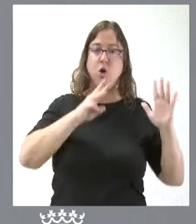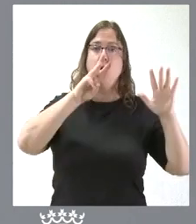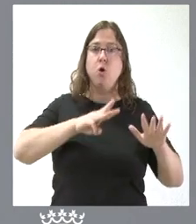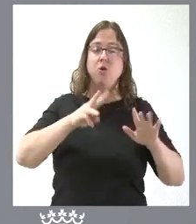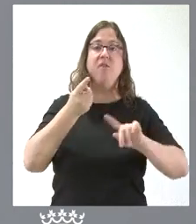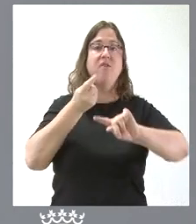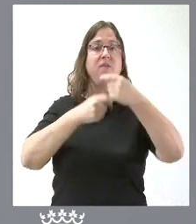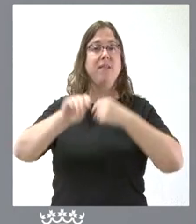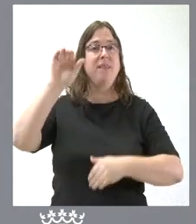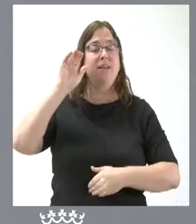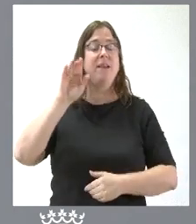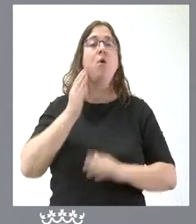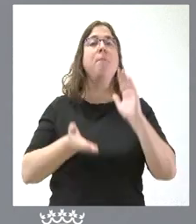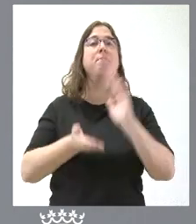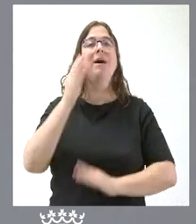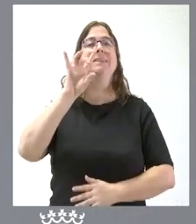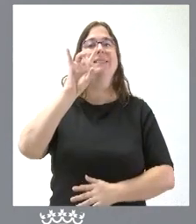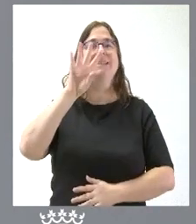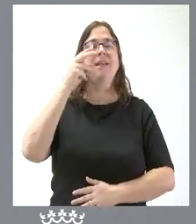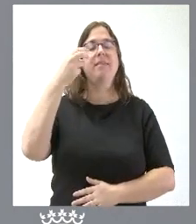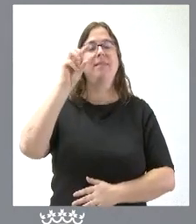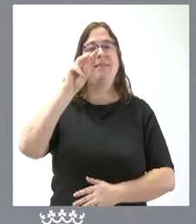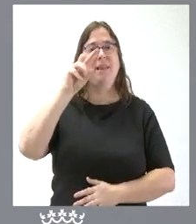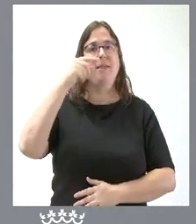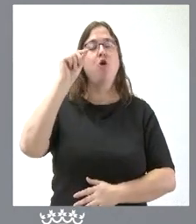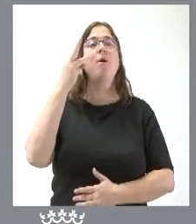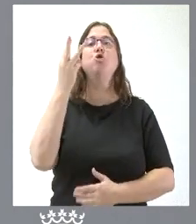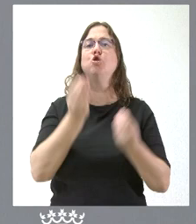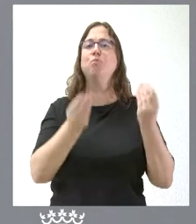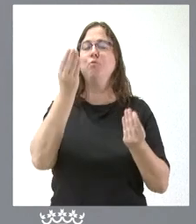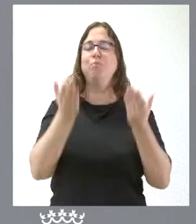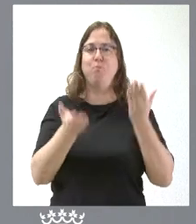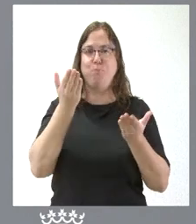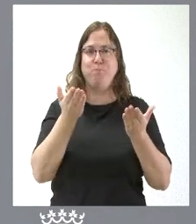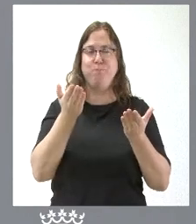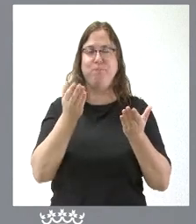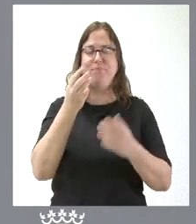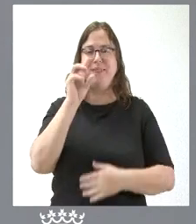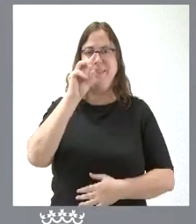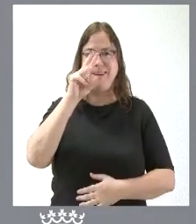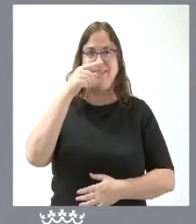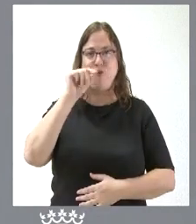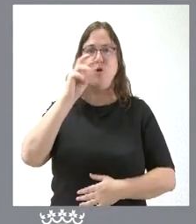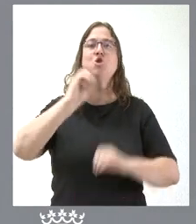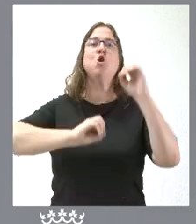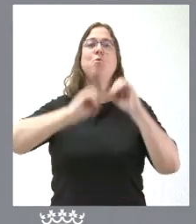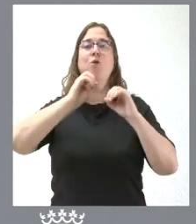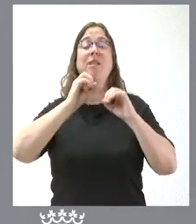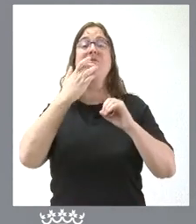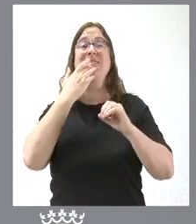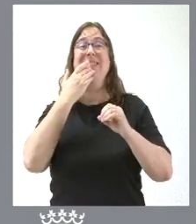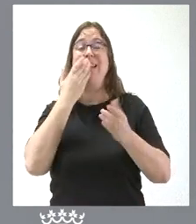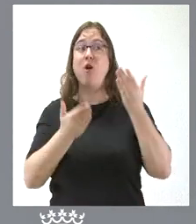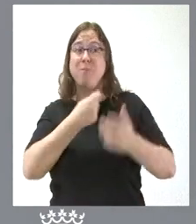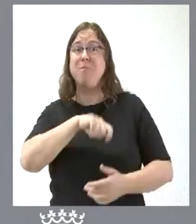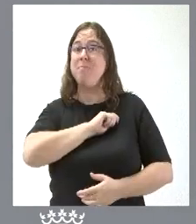exportaciones un 13,8%. Es el mejor dato de toda España. Las exportaciones en España han subido el 1,8% en